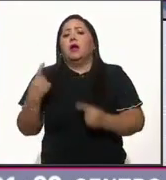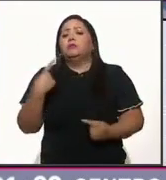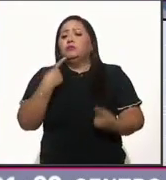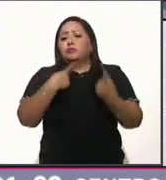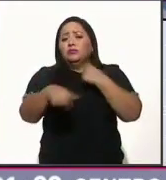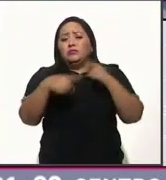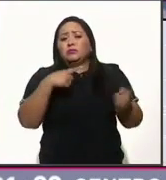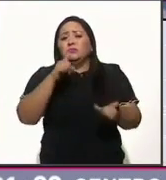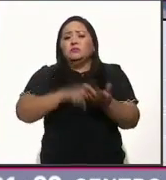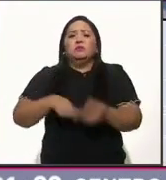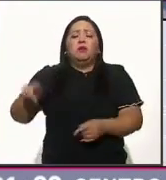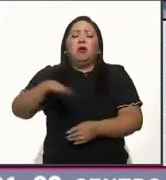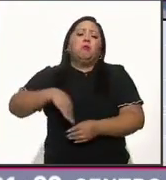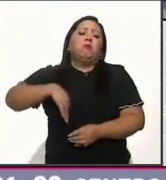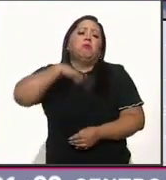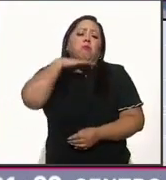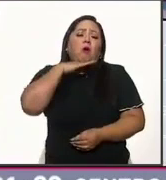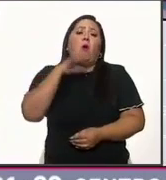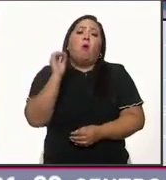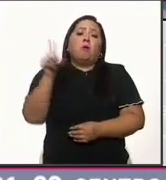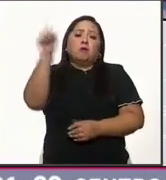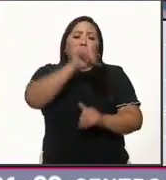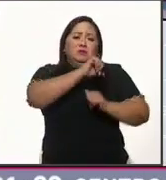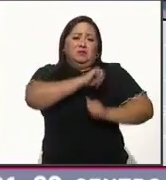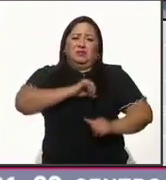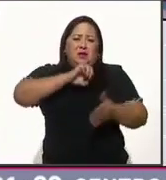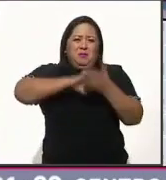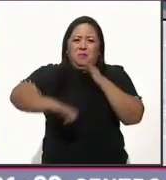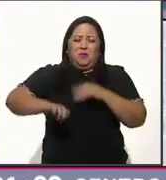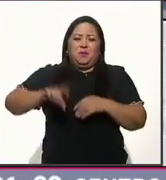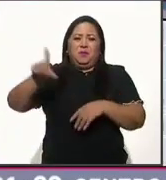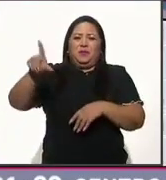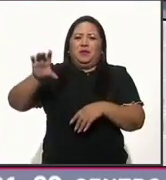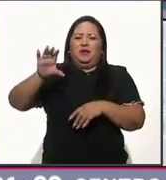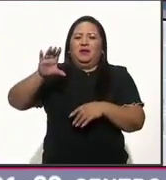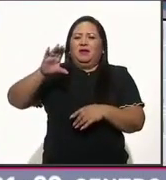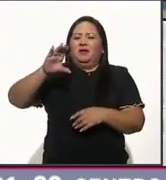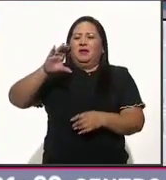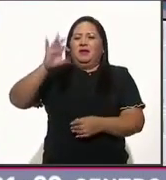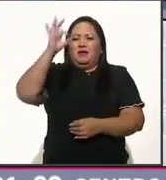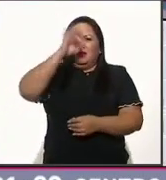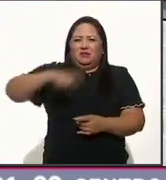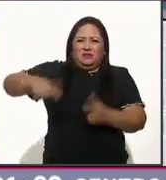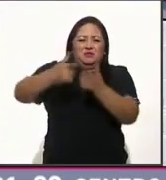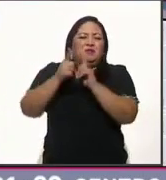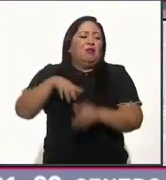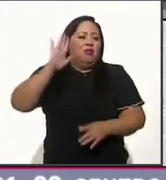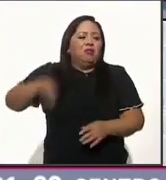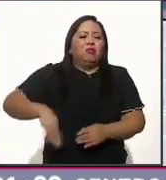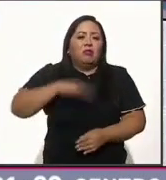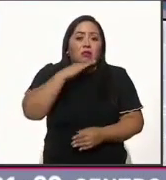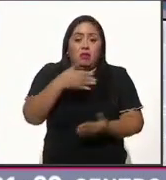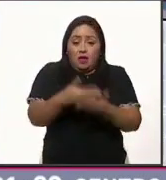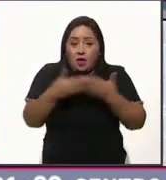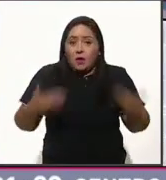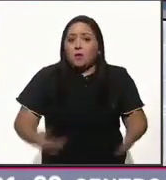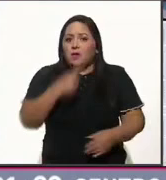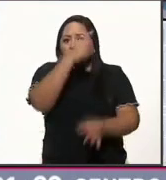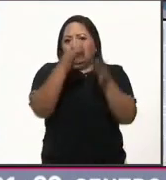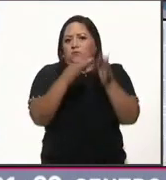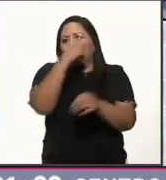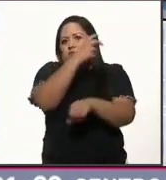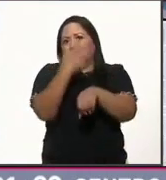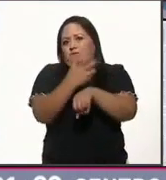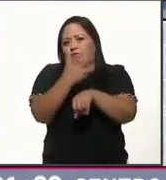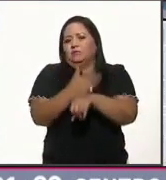Acusaciones que nadie escuchó o que las autoridades calderonistas no quisieron escuchar. Las mismas por las que hoy es juzgado en Estados